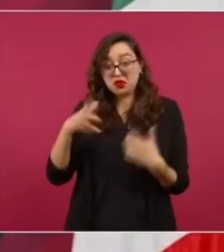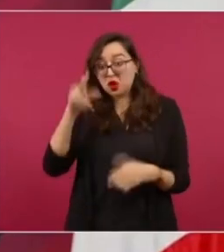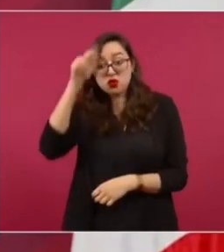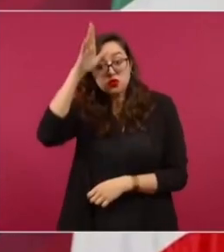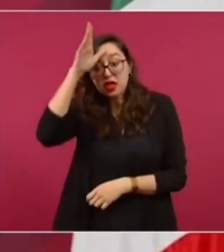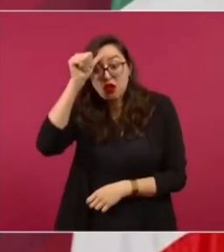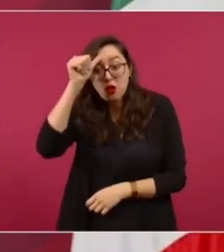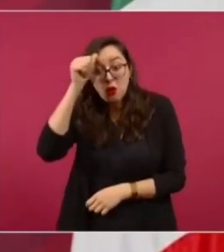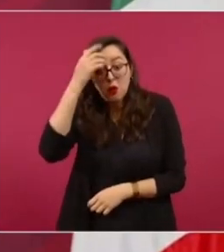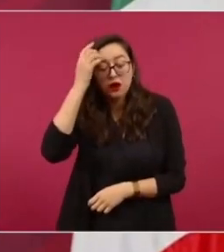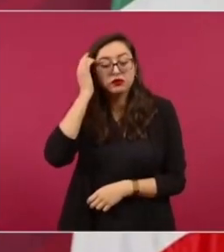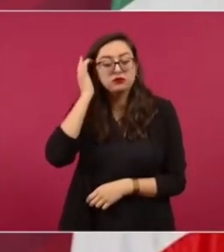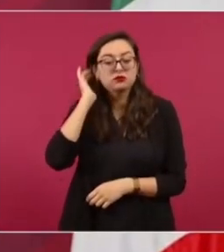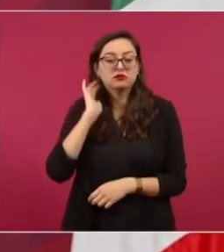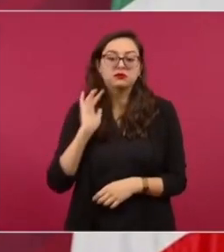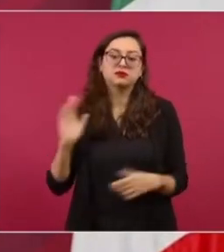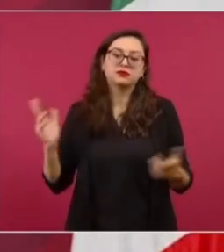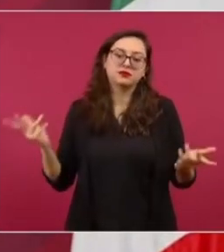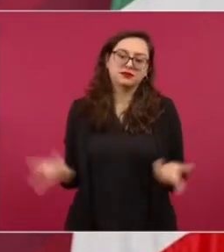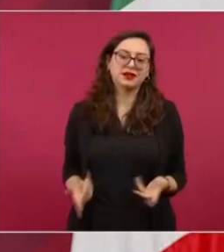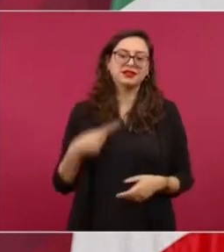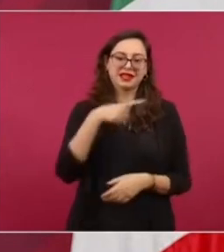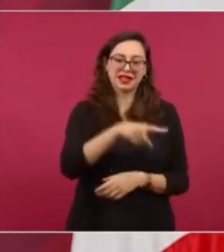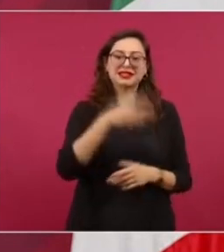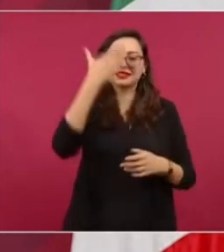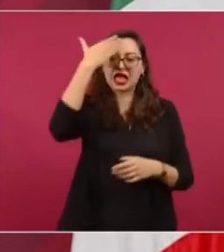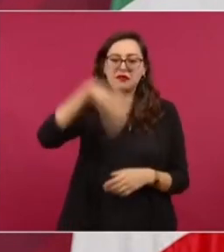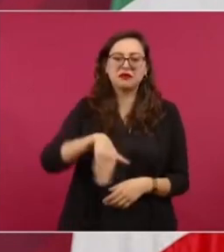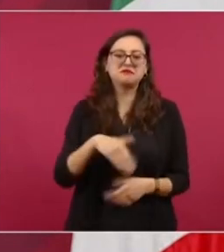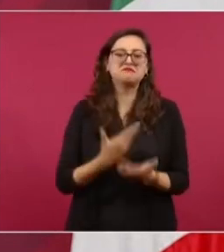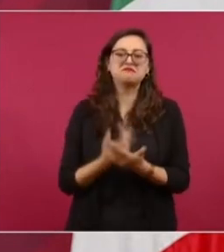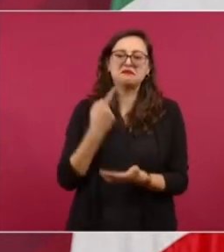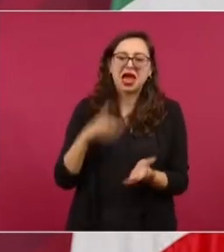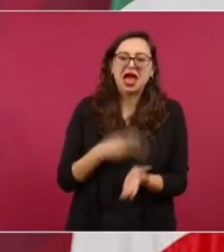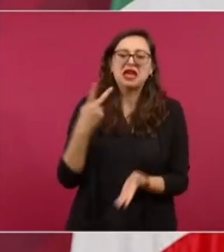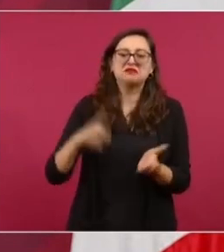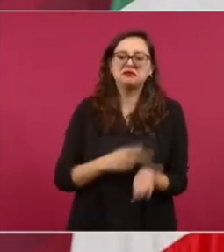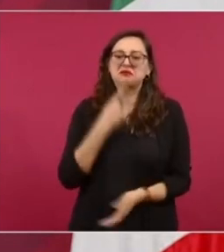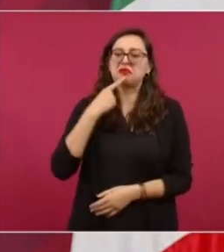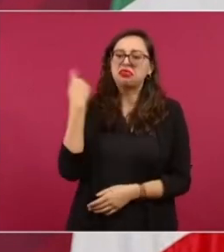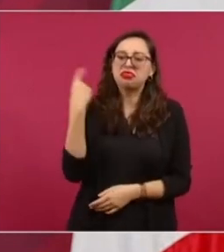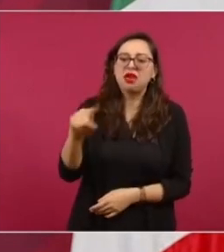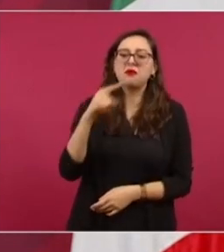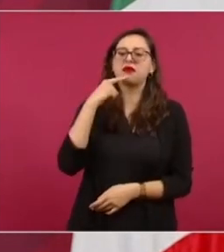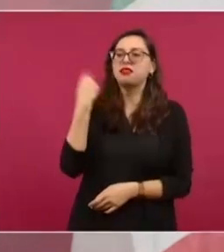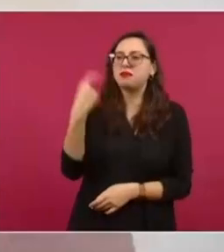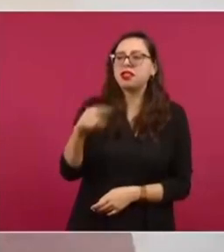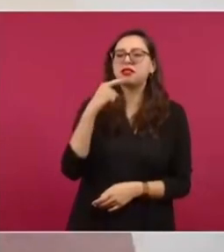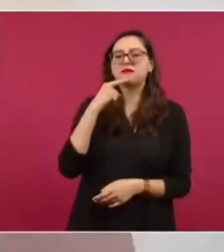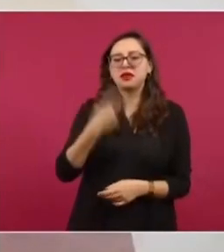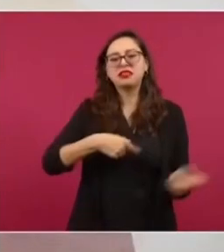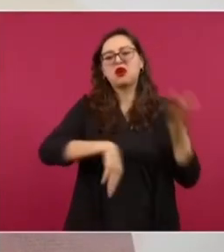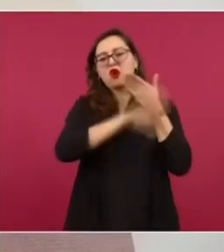pues ella ya es una experta en presentar denuncias en la fiscalía